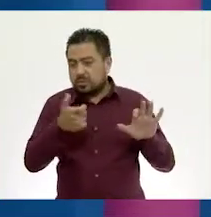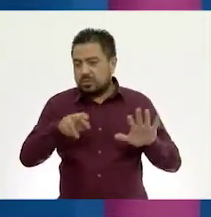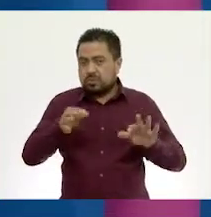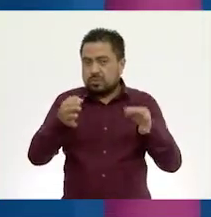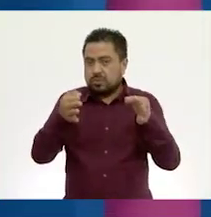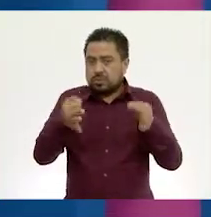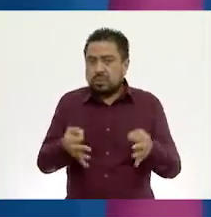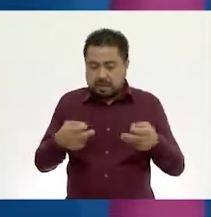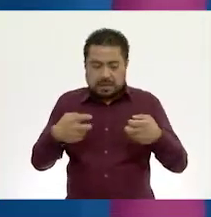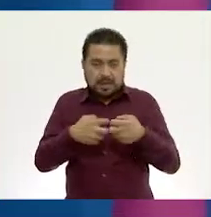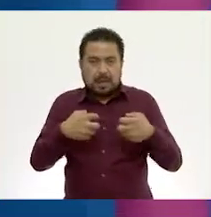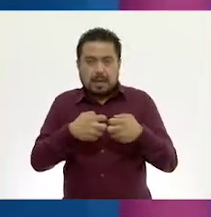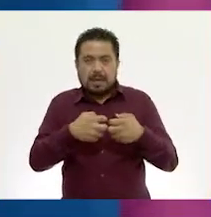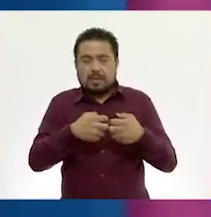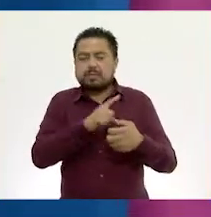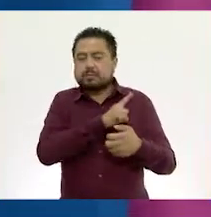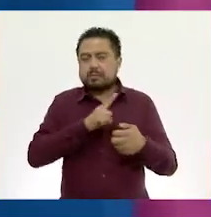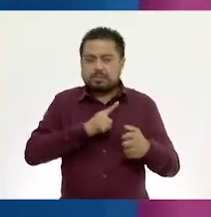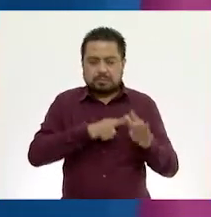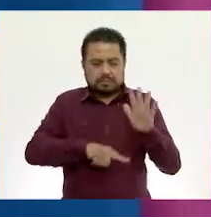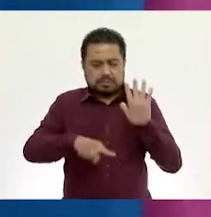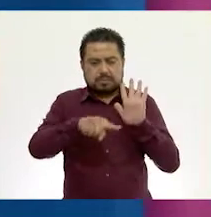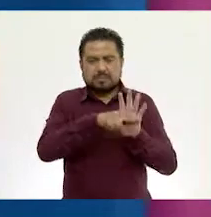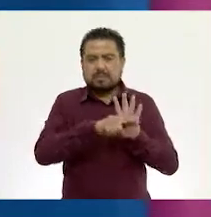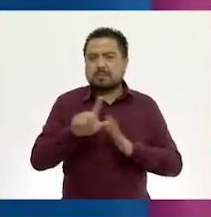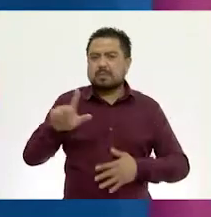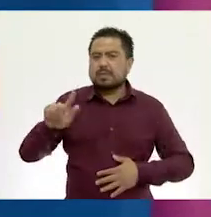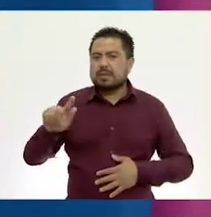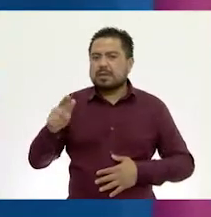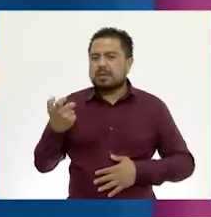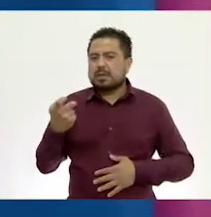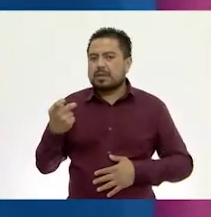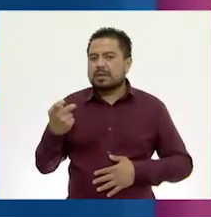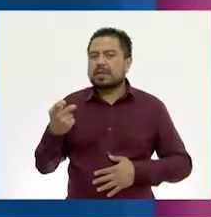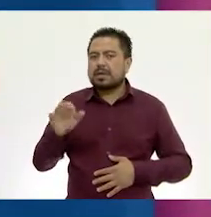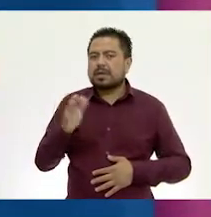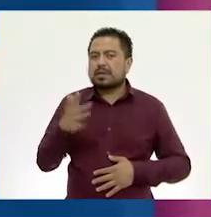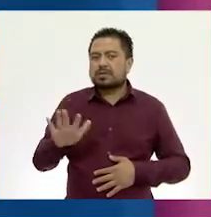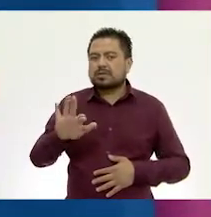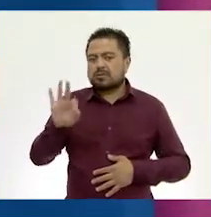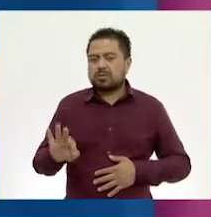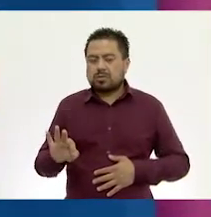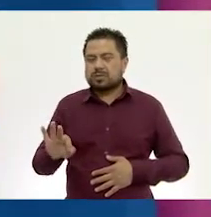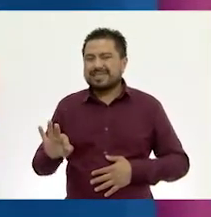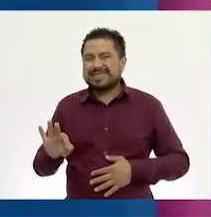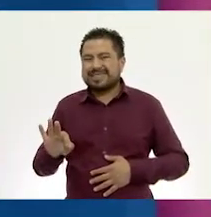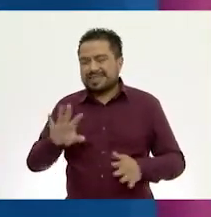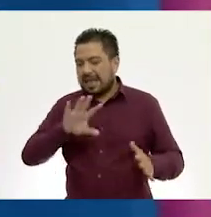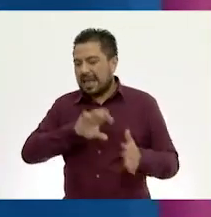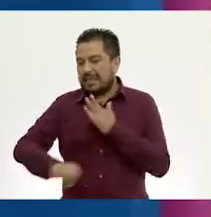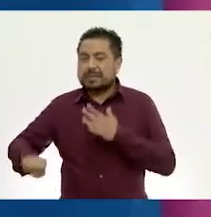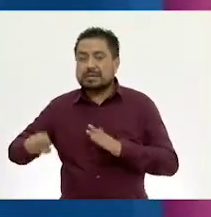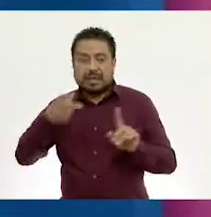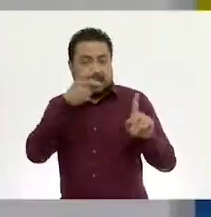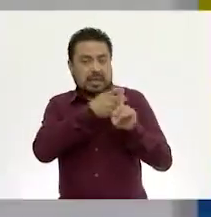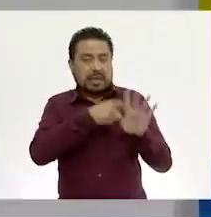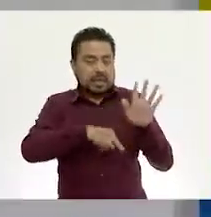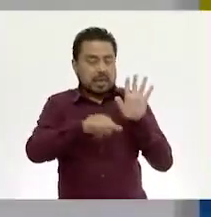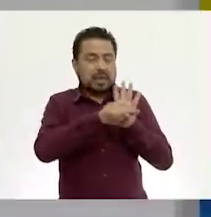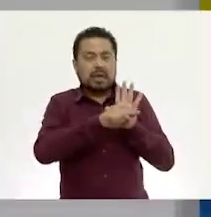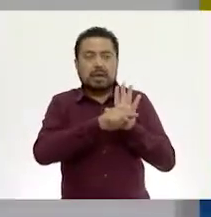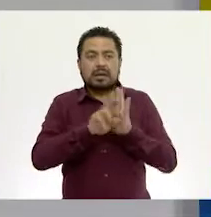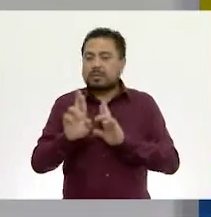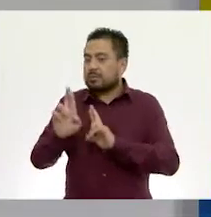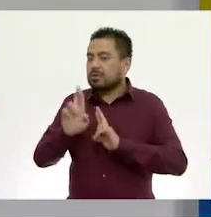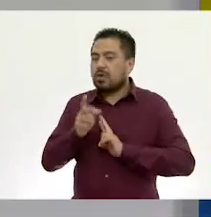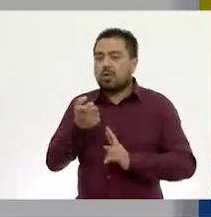originalmente los tenis, le debemos de restar los 70 pesos del 10% de descuento. Y esta resta nos va a dar